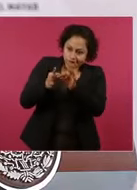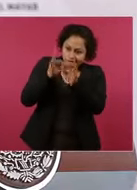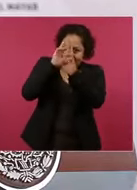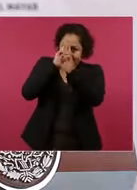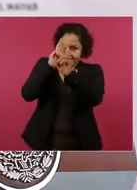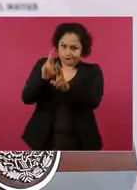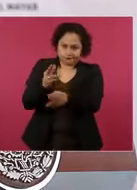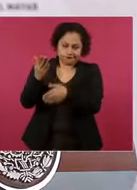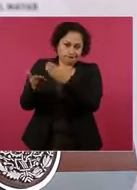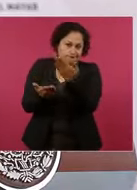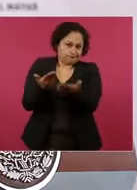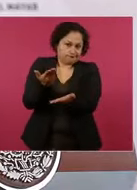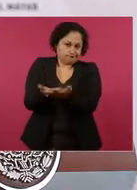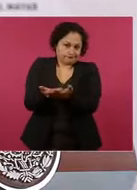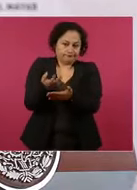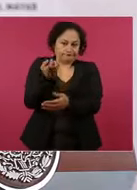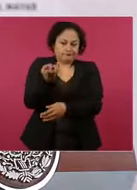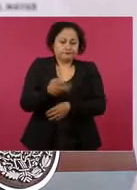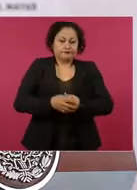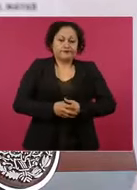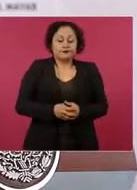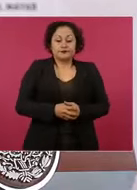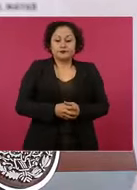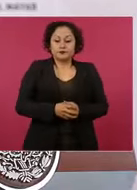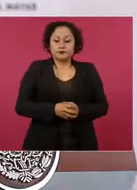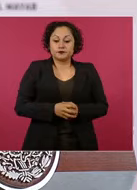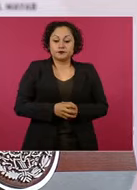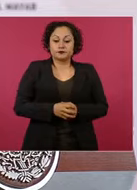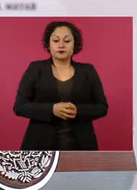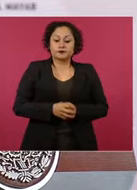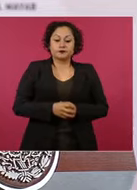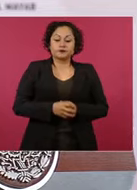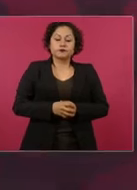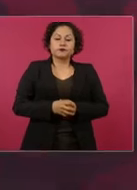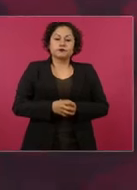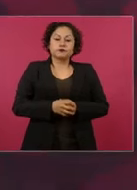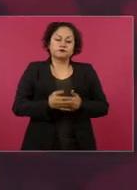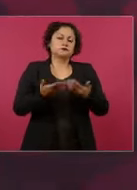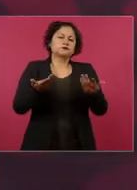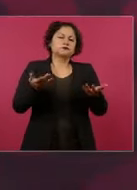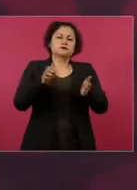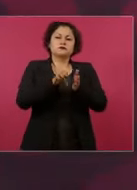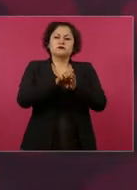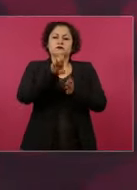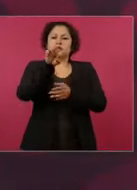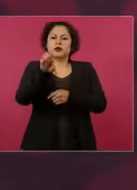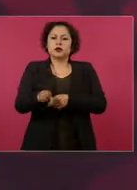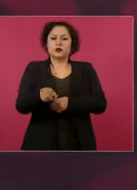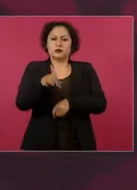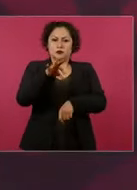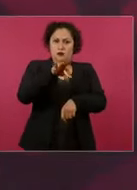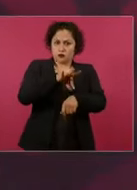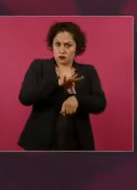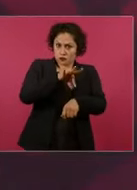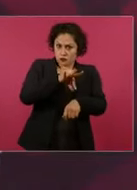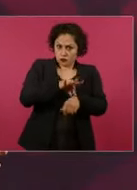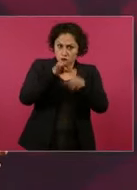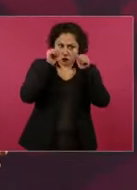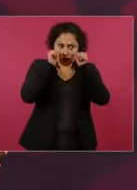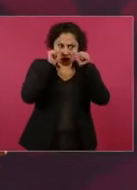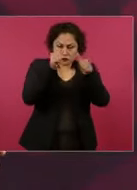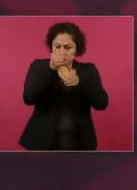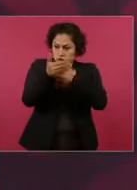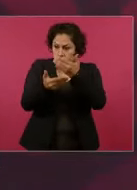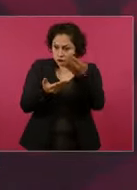pueblo, en el que pueda haber atención médica en